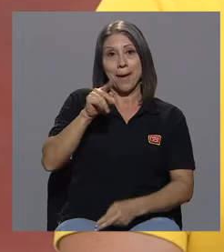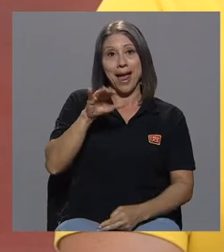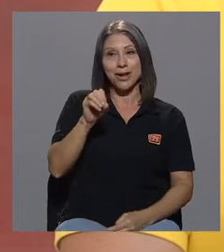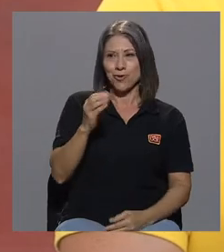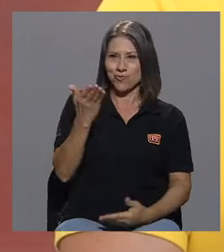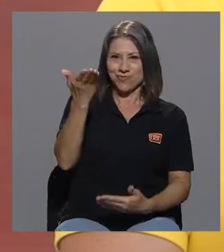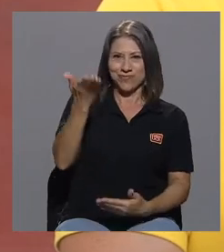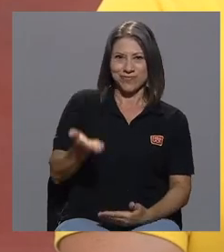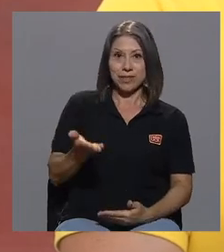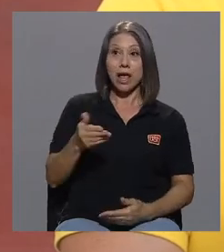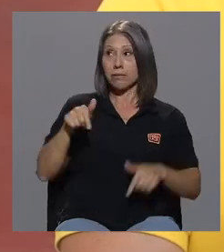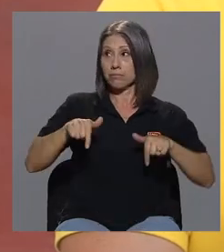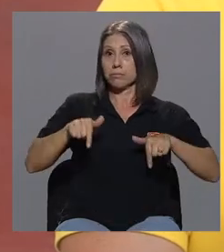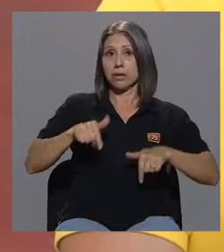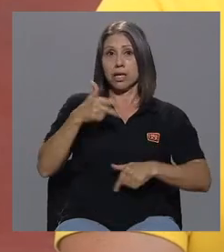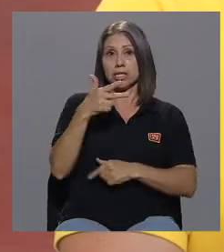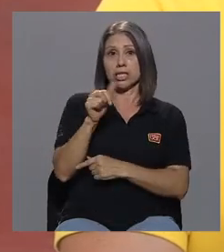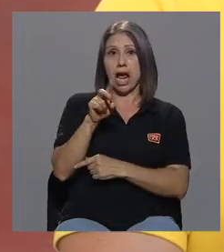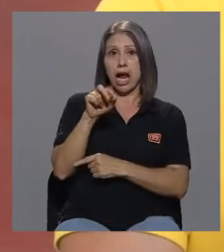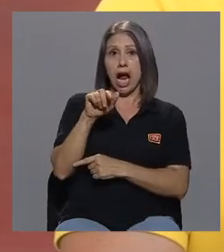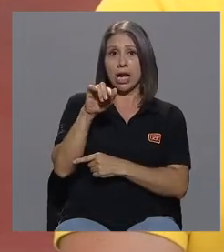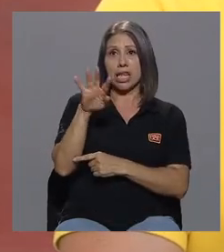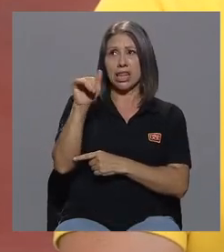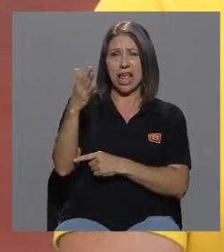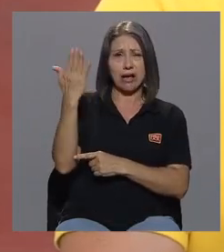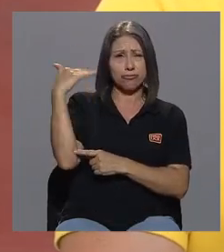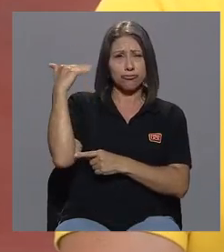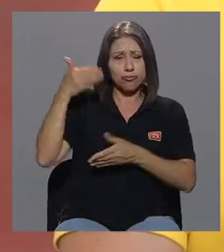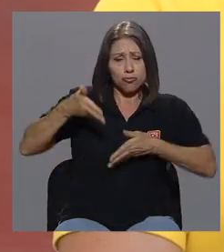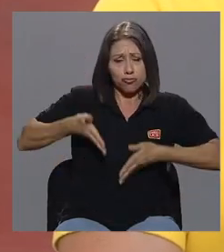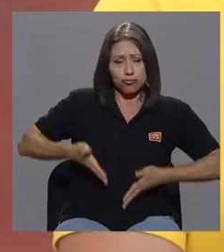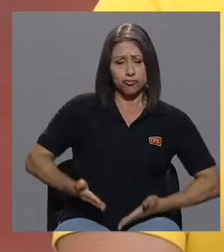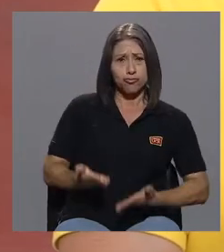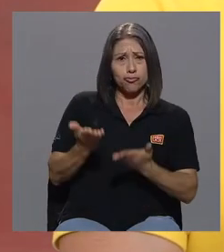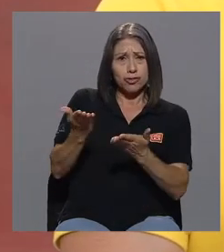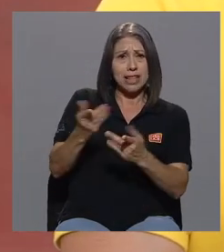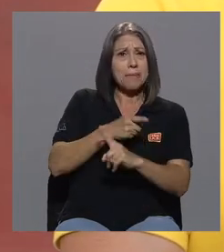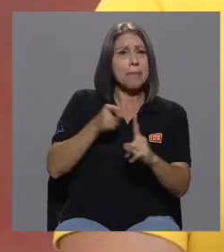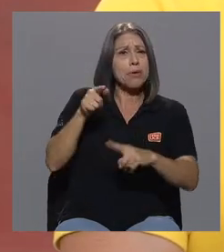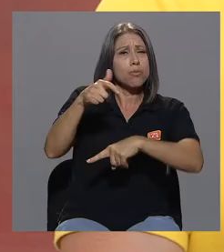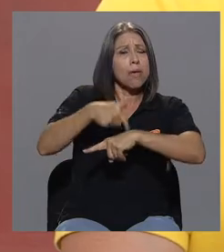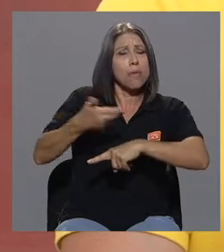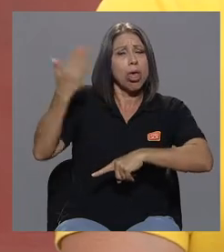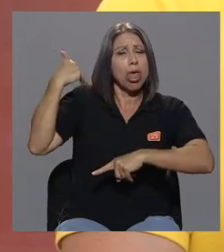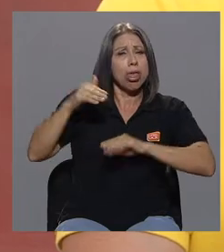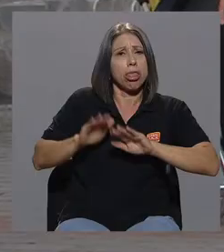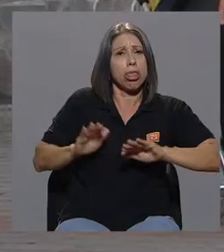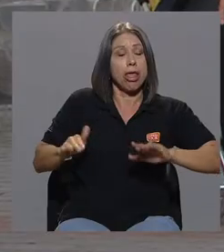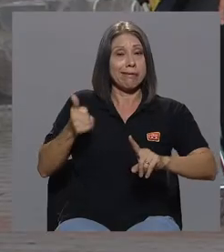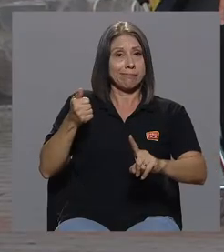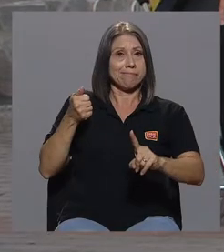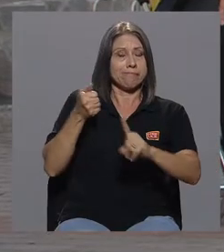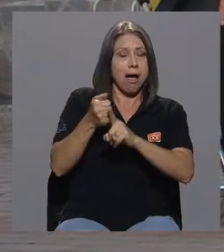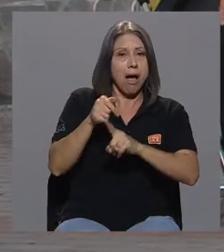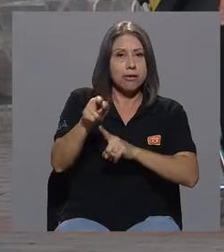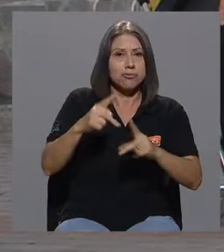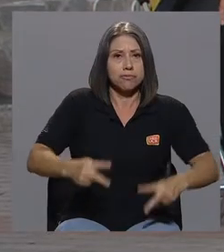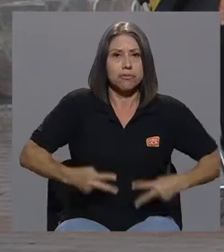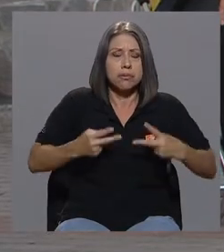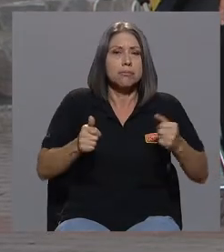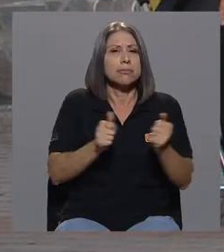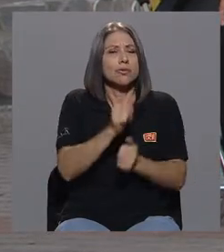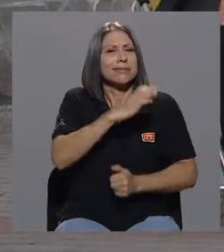pero usted me cuenta que esa niñez fue una niñez muy impactante en su vida y llena de una serie de características